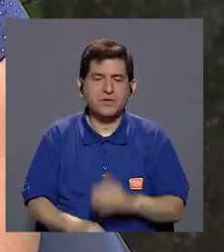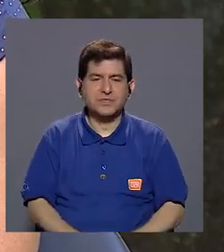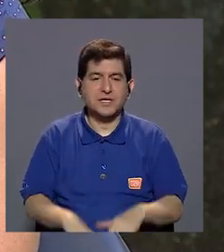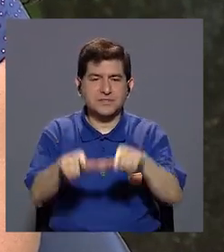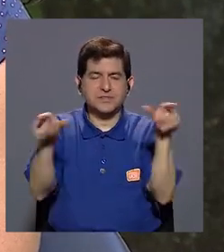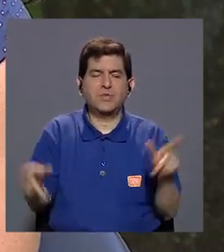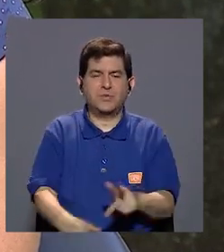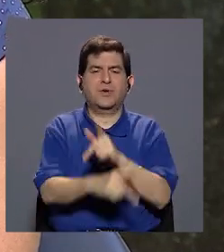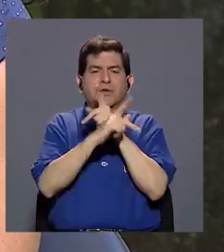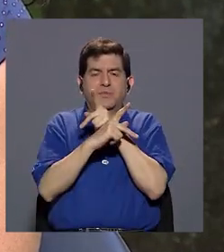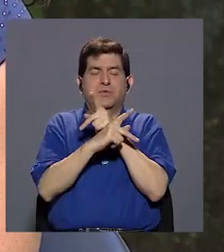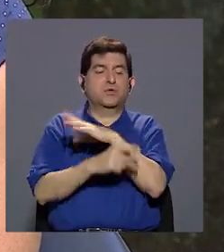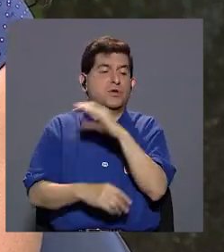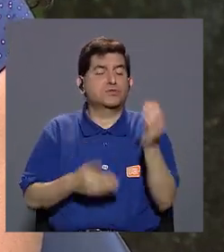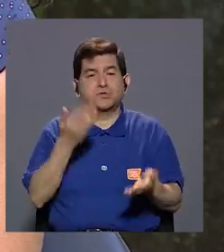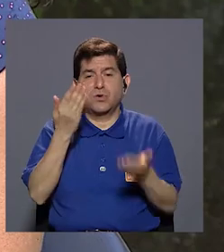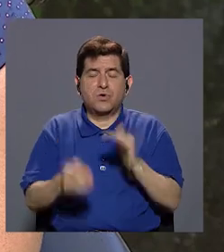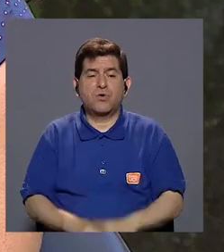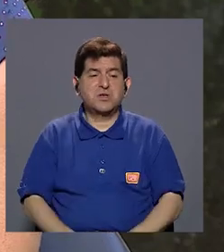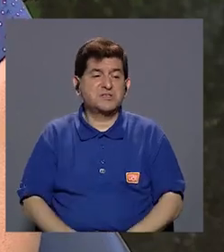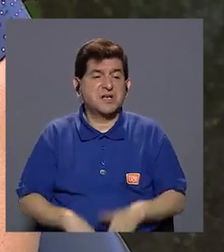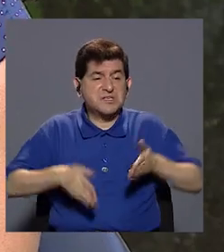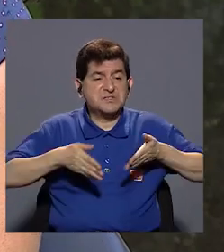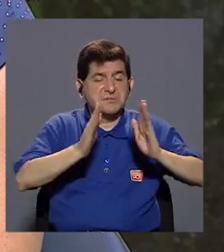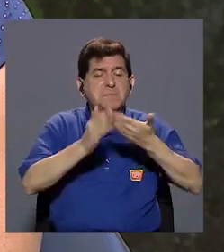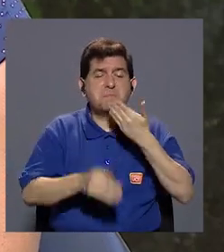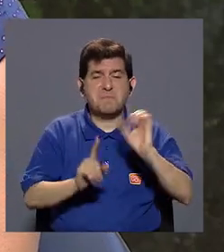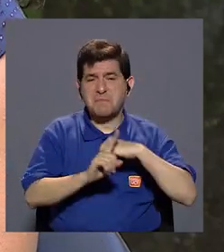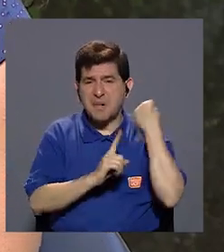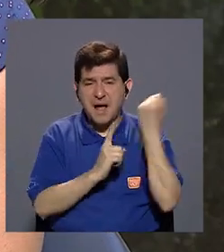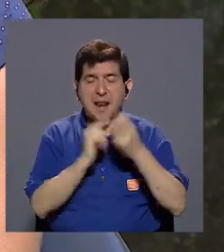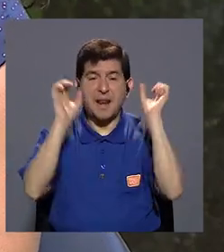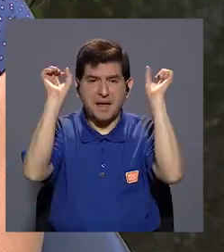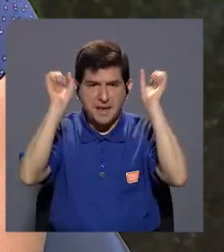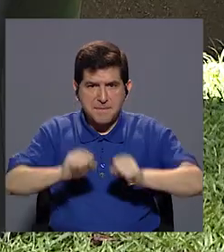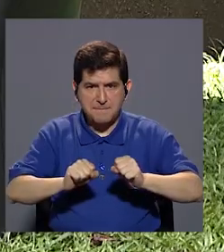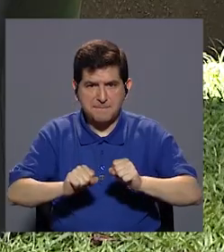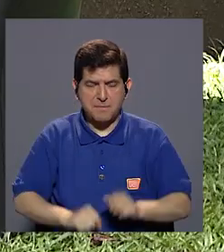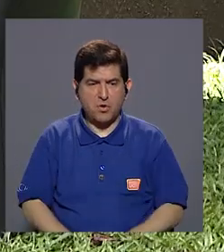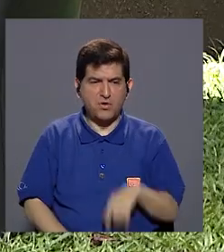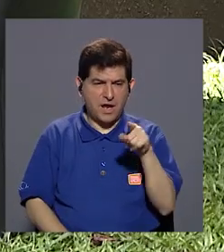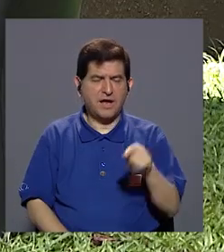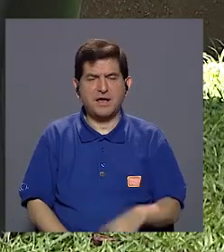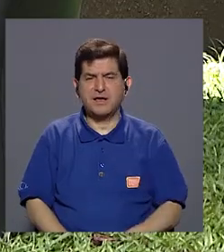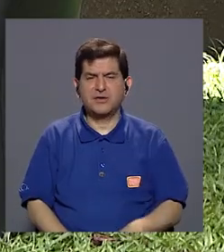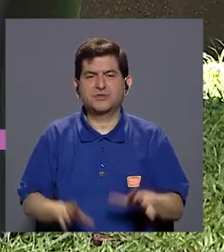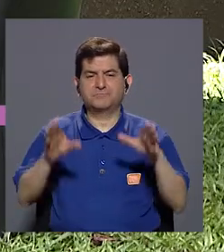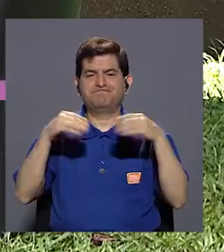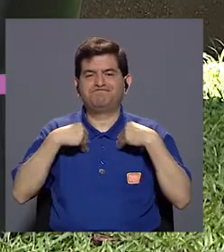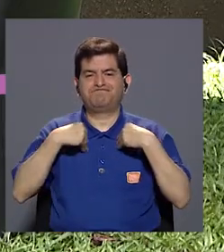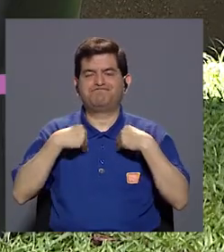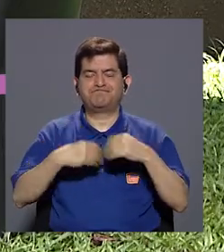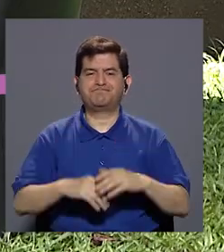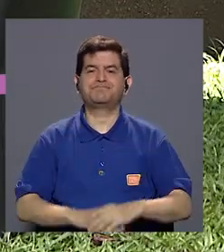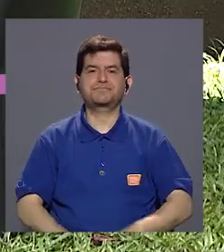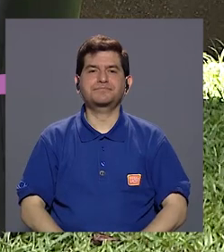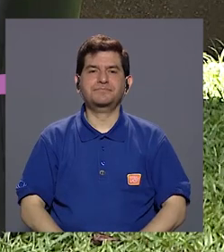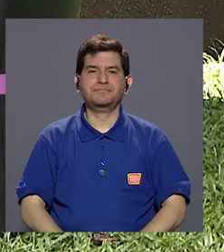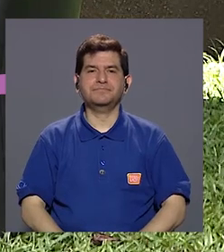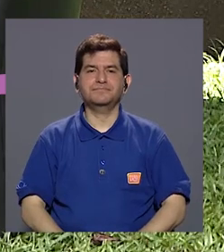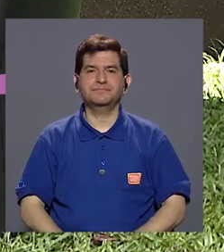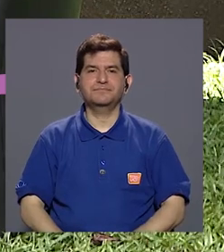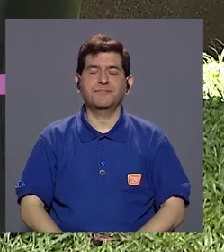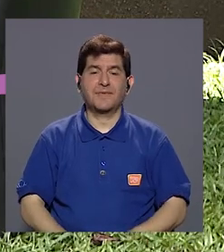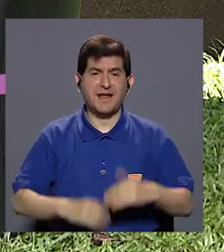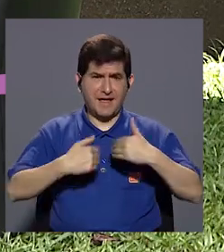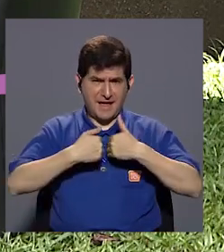ejemplo, en refugios o que vienen de la calle, en malas condiciones que pueden adquirirlos. ¿Y